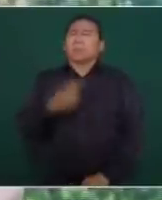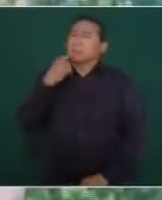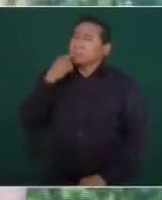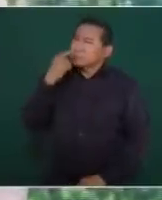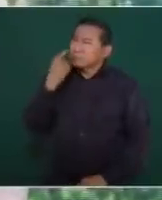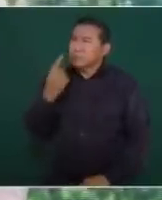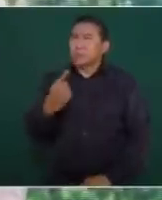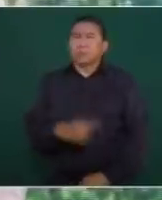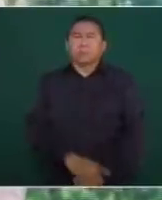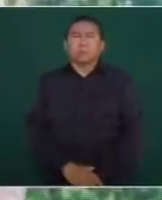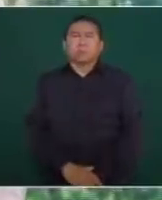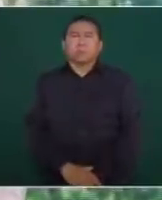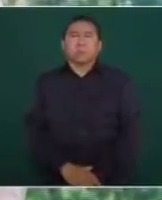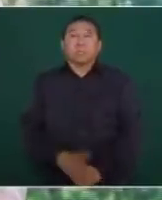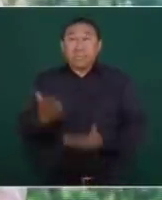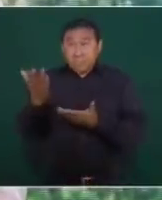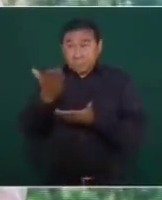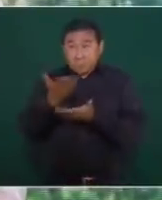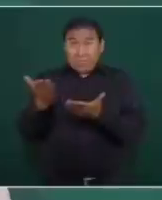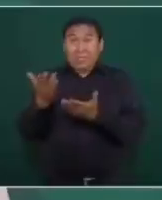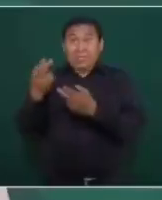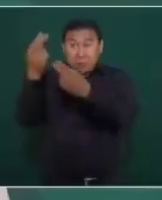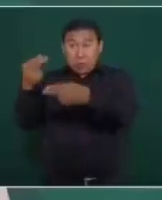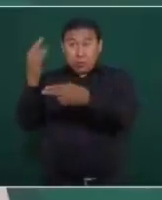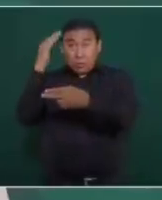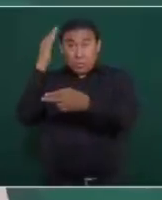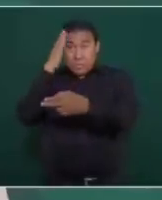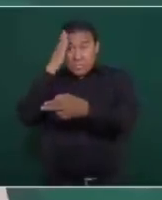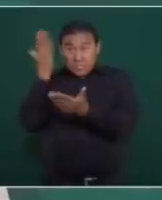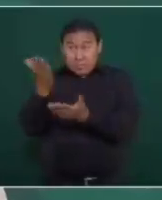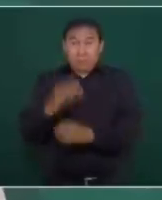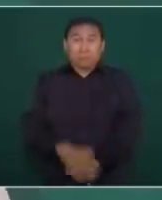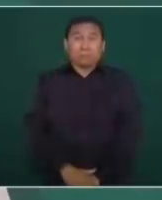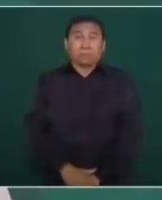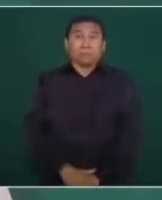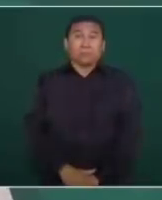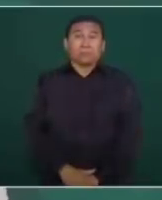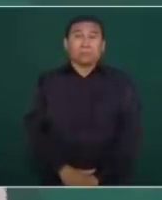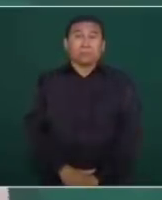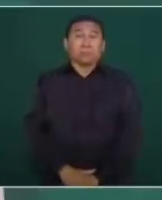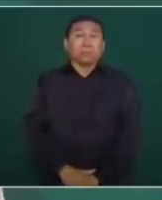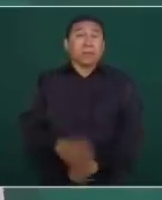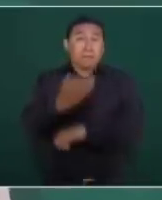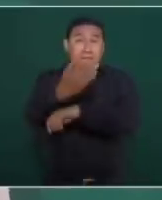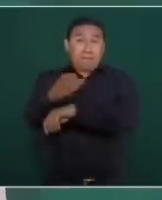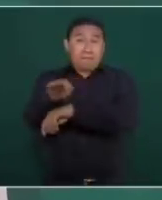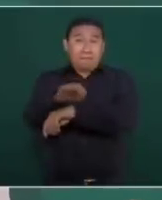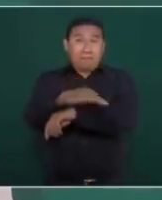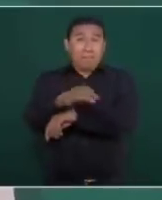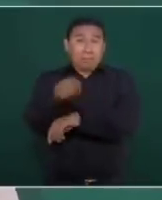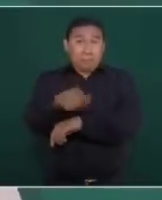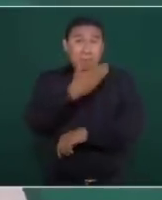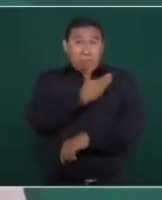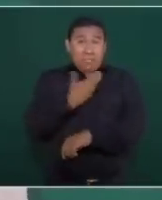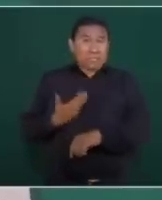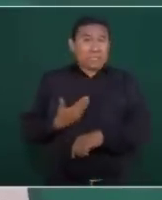al representante de la empresa, que mientras estuviésemos nosotros